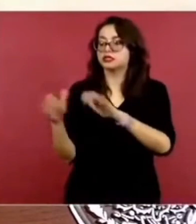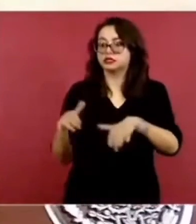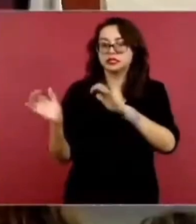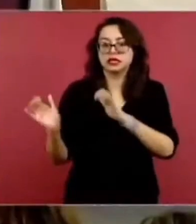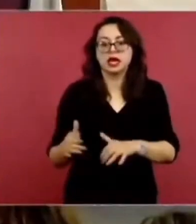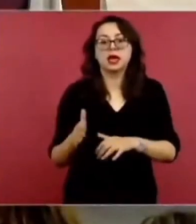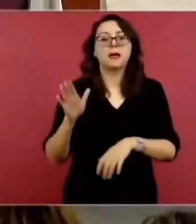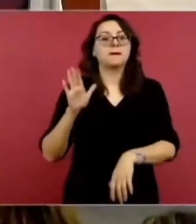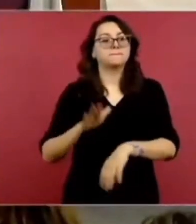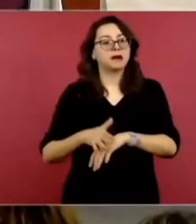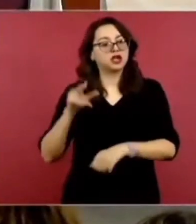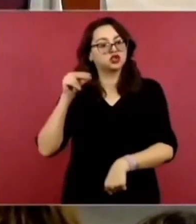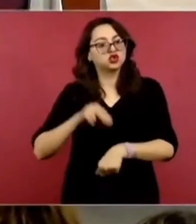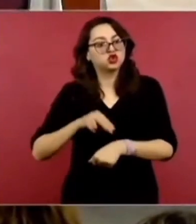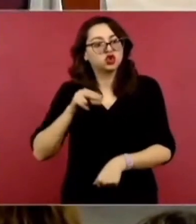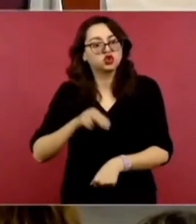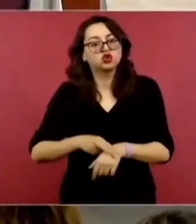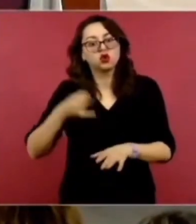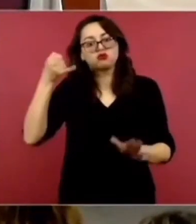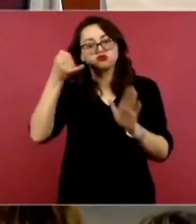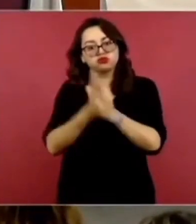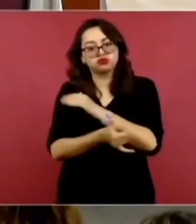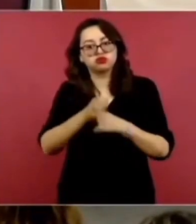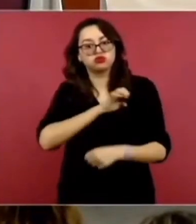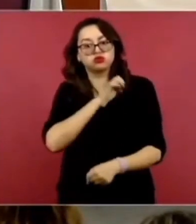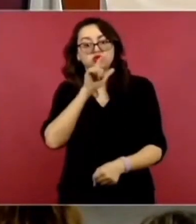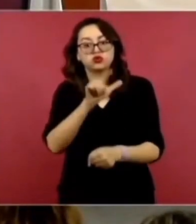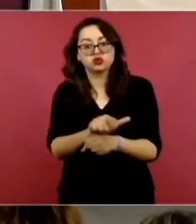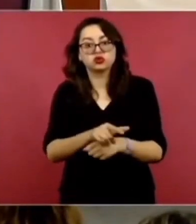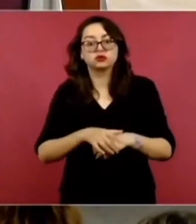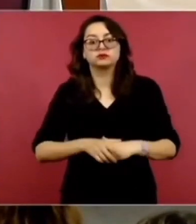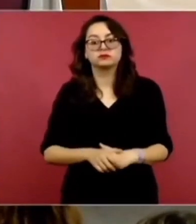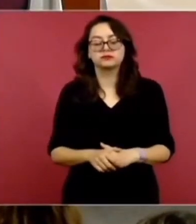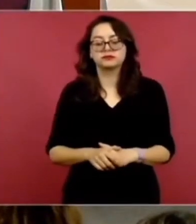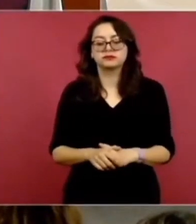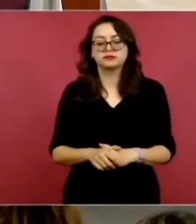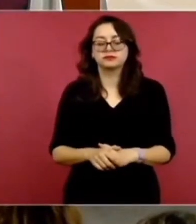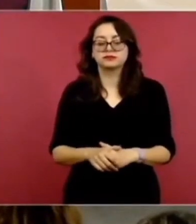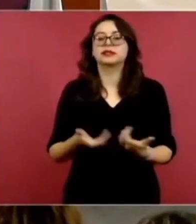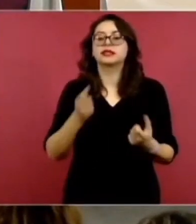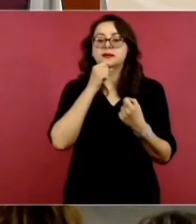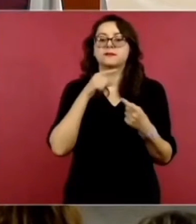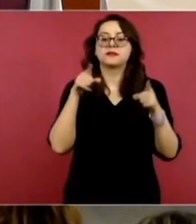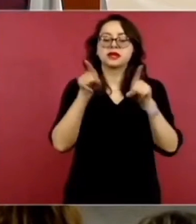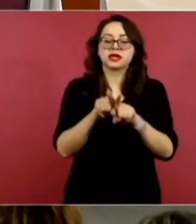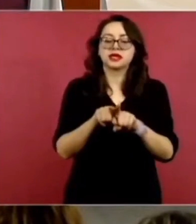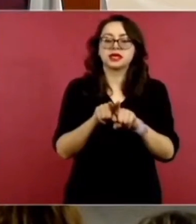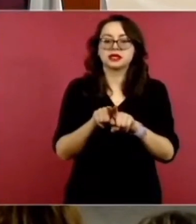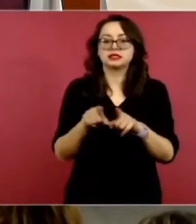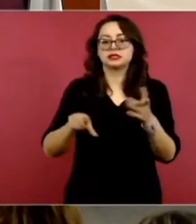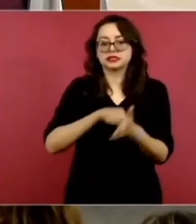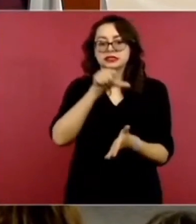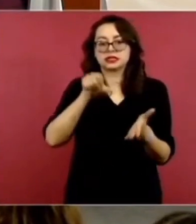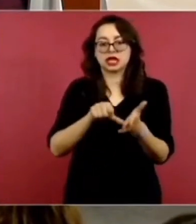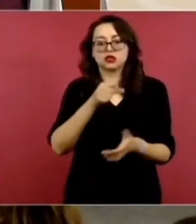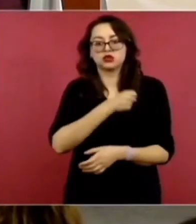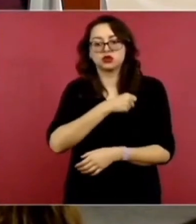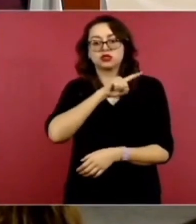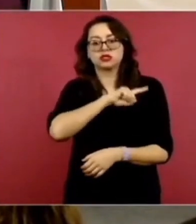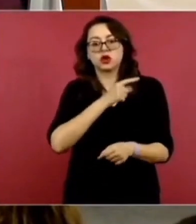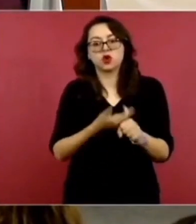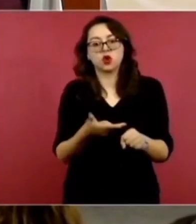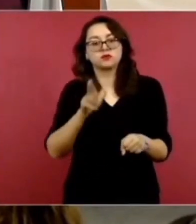más médicos especialistas. Ya se están rehabilitando los centros de salud, los